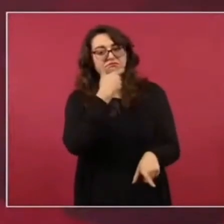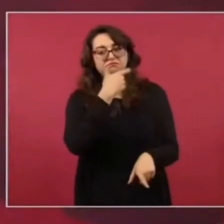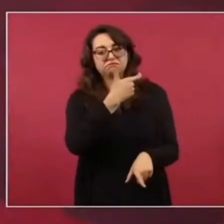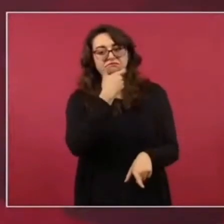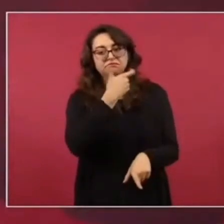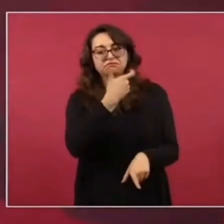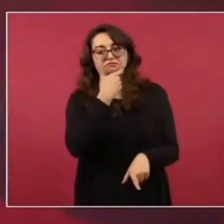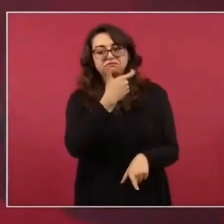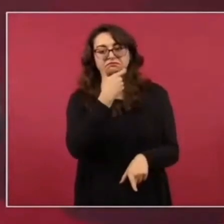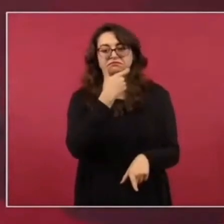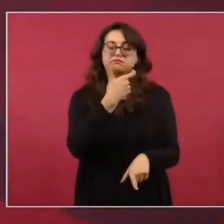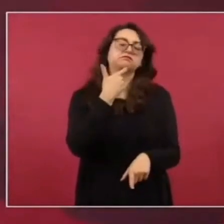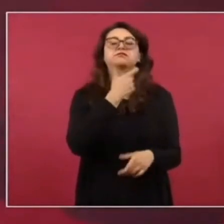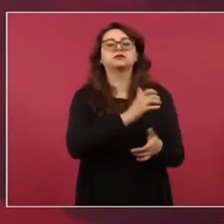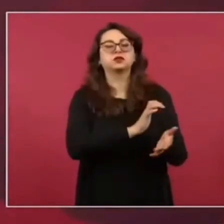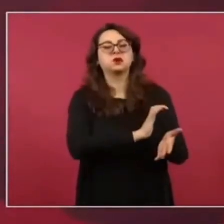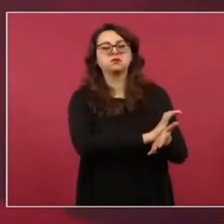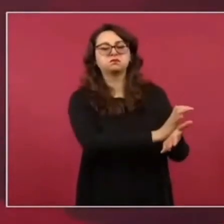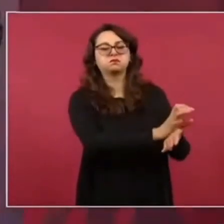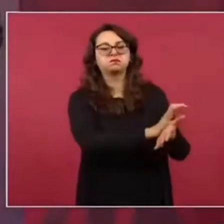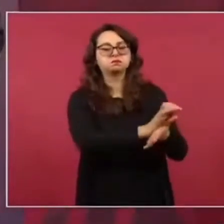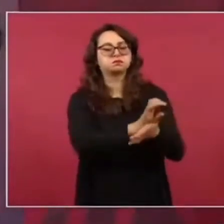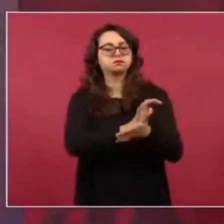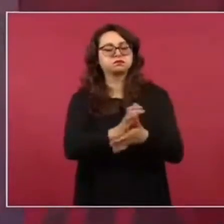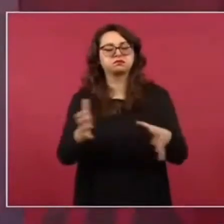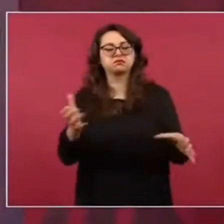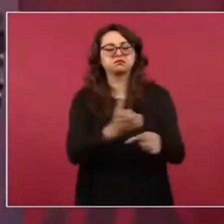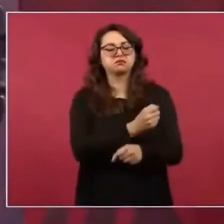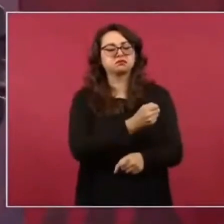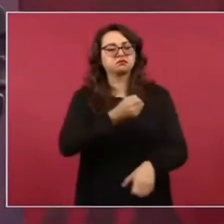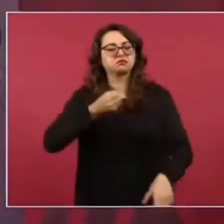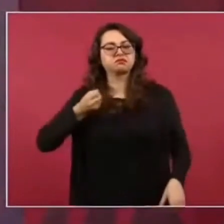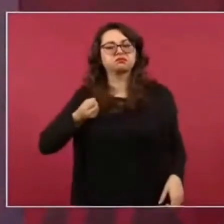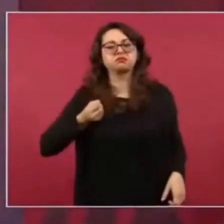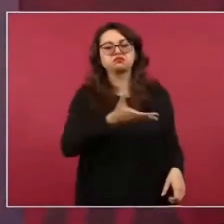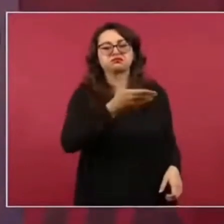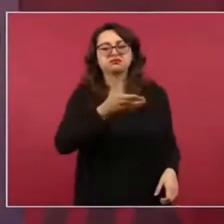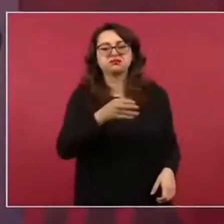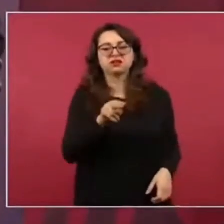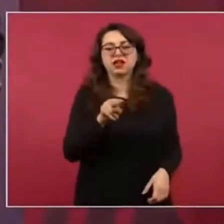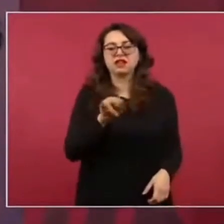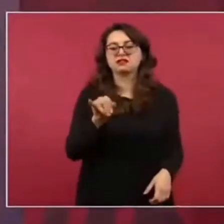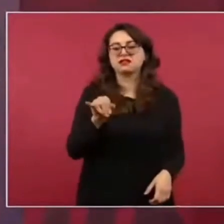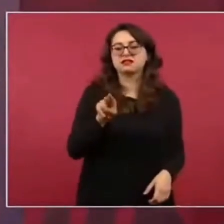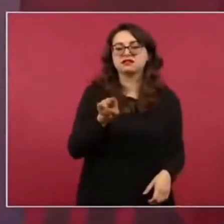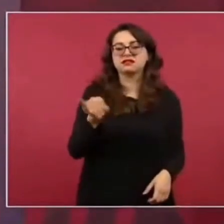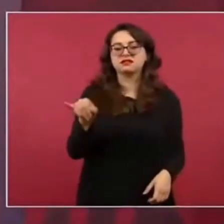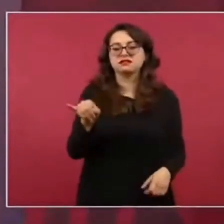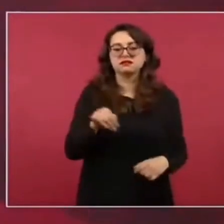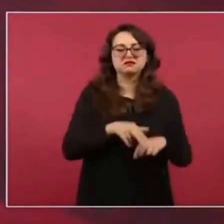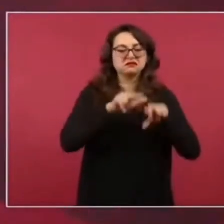tratándolos de manera discriminatoria, llamándoles ninis que ni estudian ni trabajan.